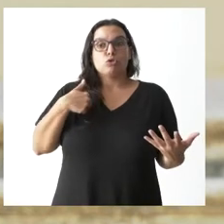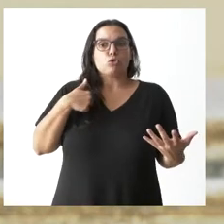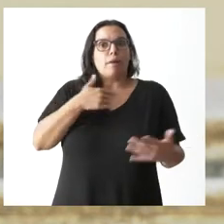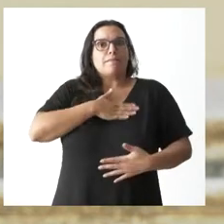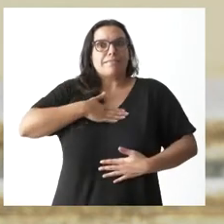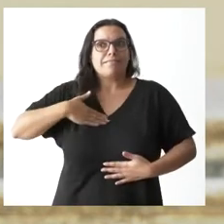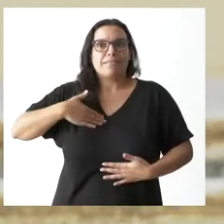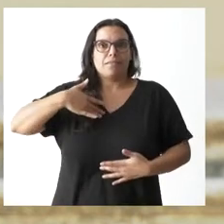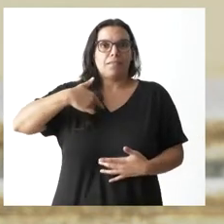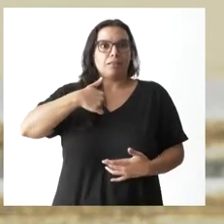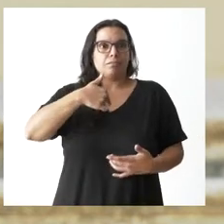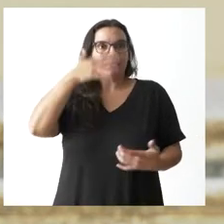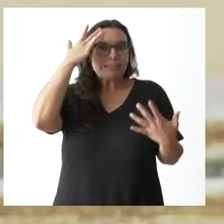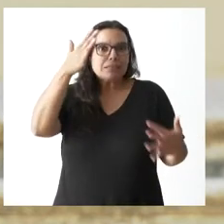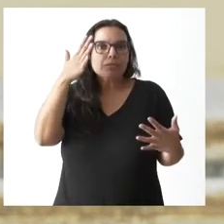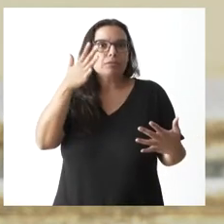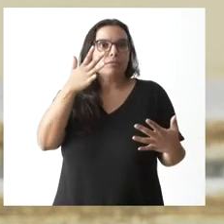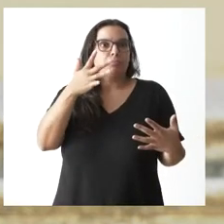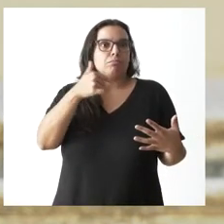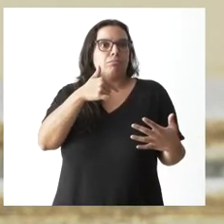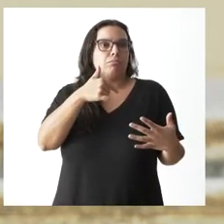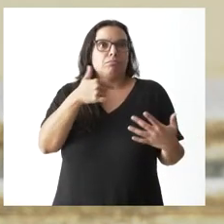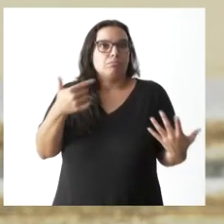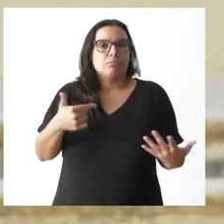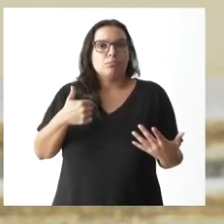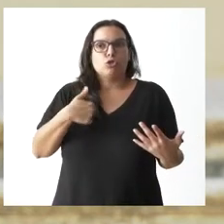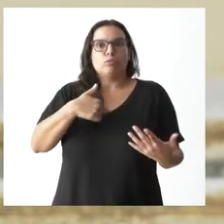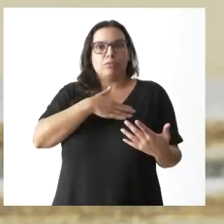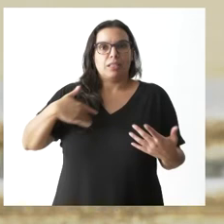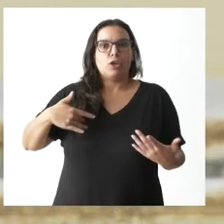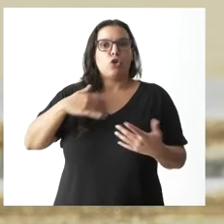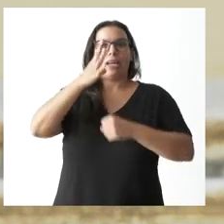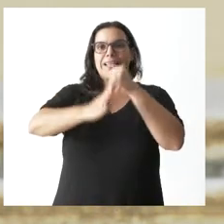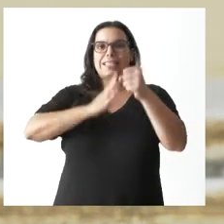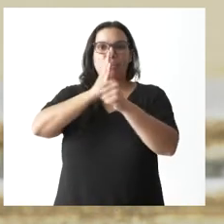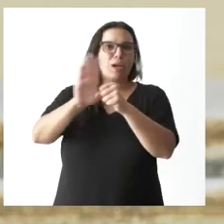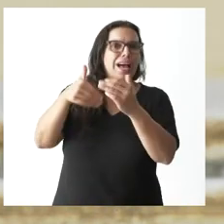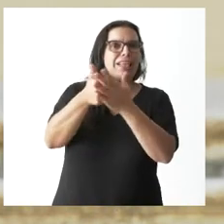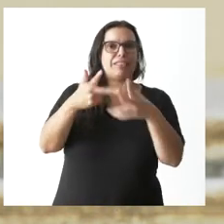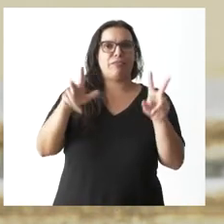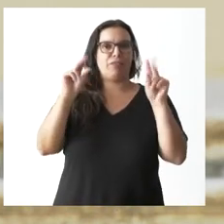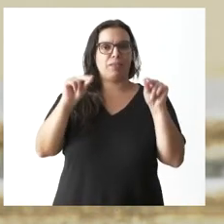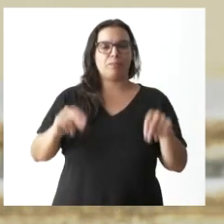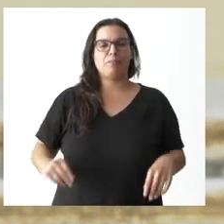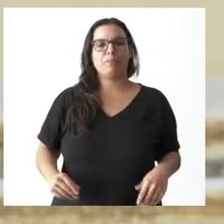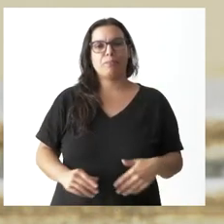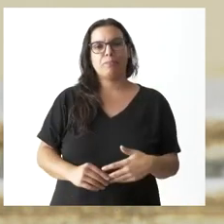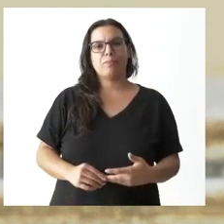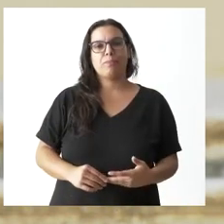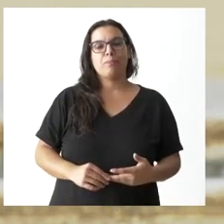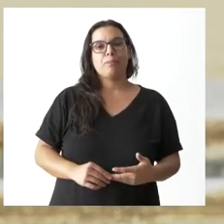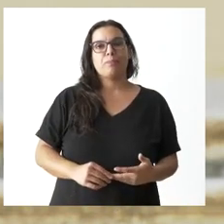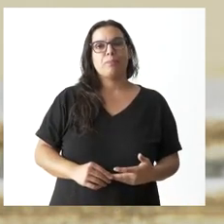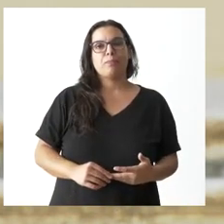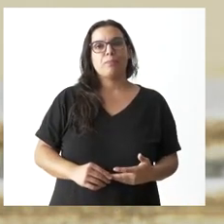mi intención y mi interés es a votar claramente la legislatura en segunda